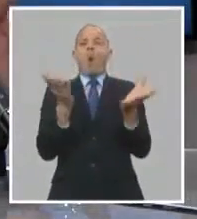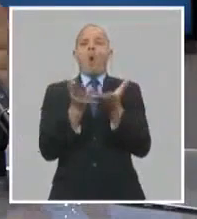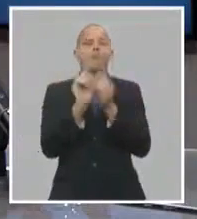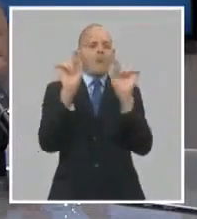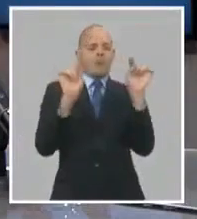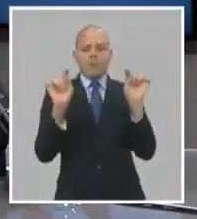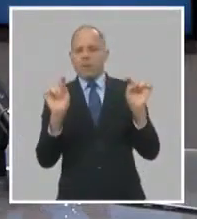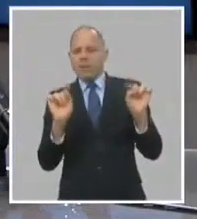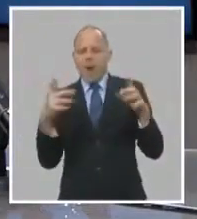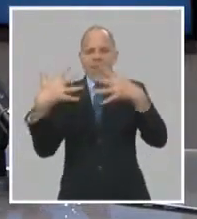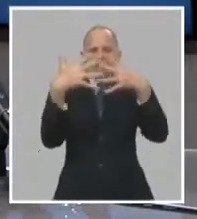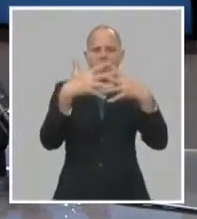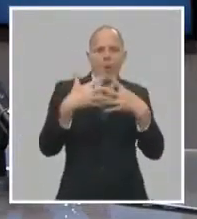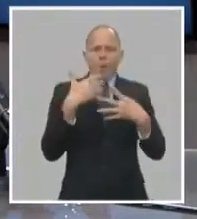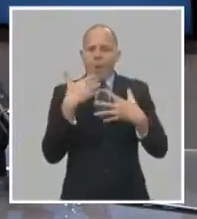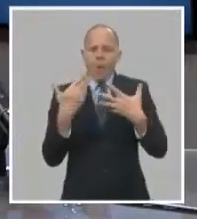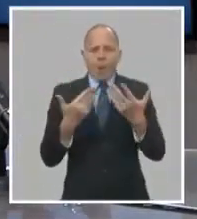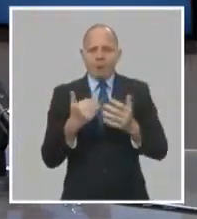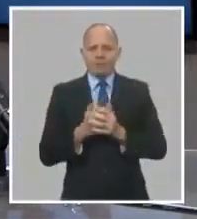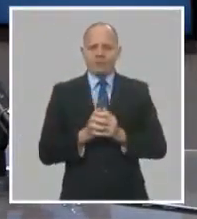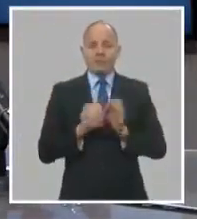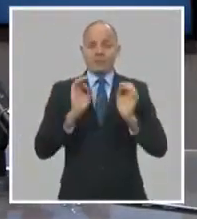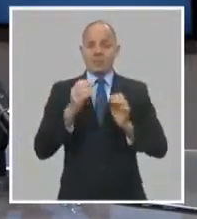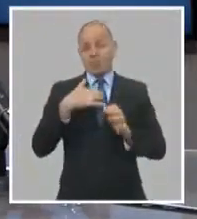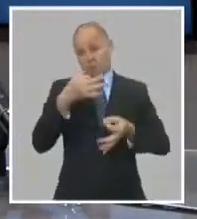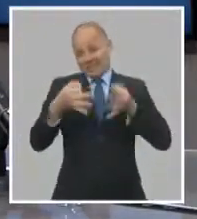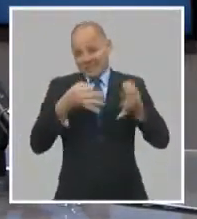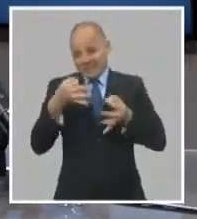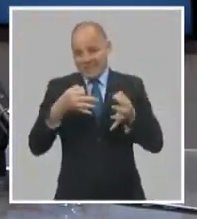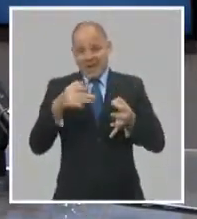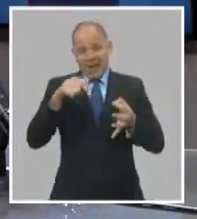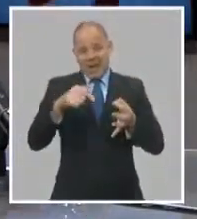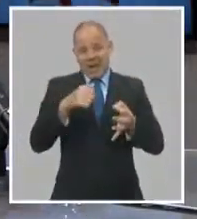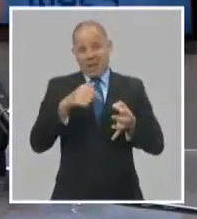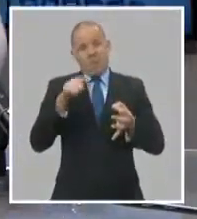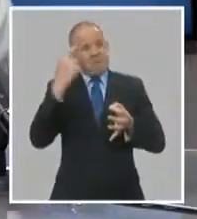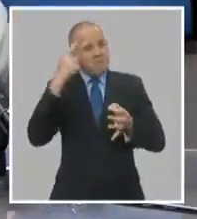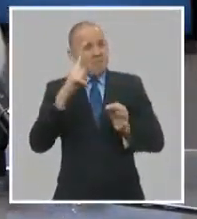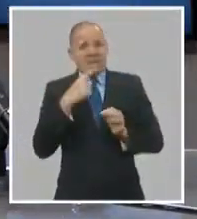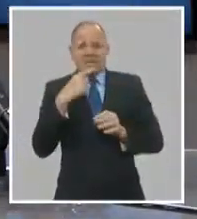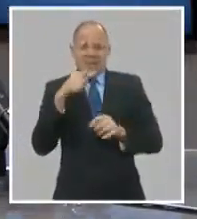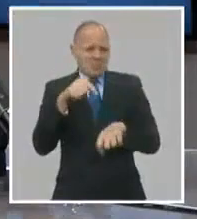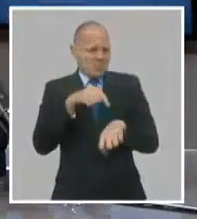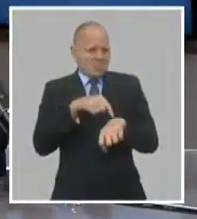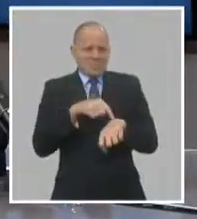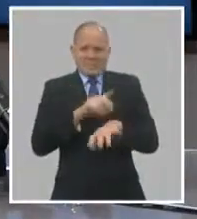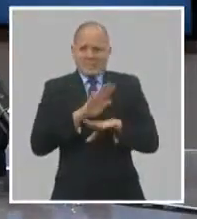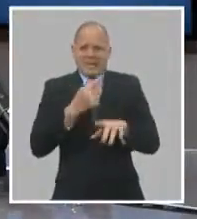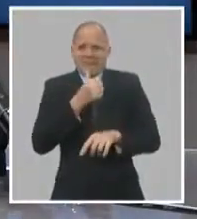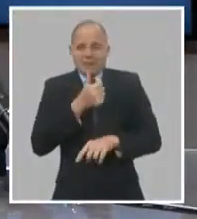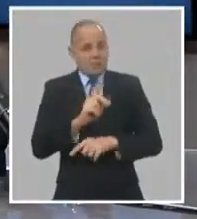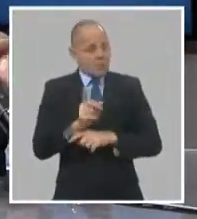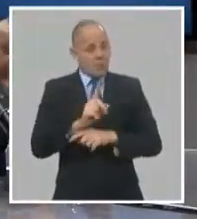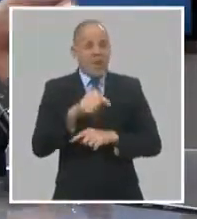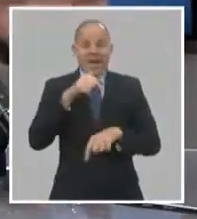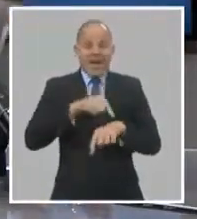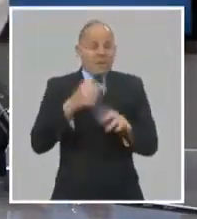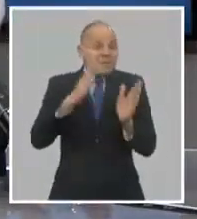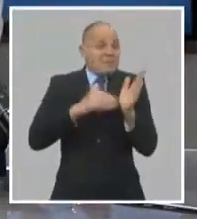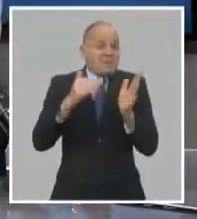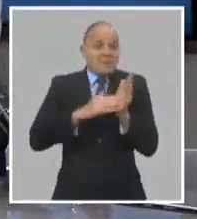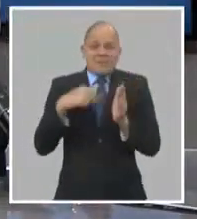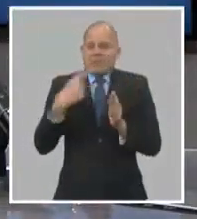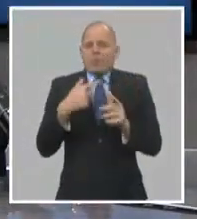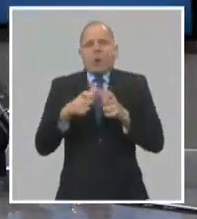Todo esto ha proceso de discusión. Yo recuerdo que alguien propuso, bueno, si los exportadores, fíjate, si los exportadores